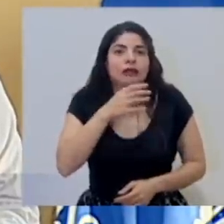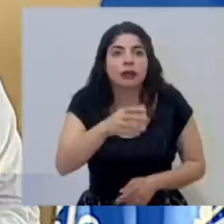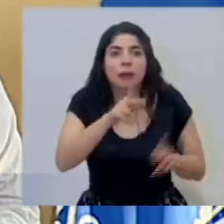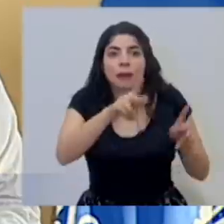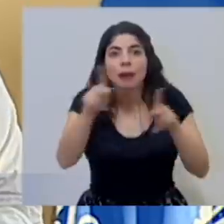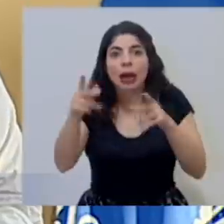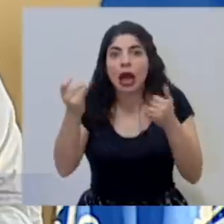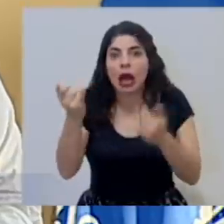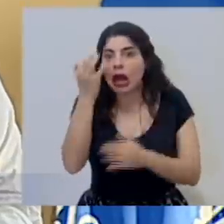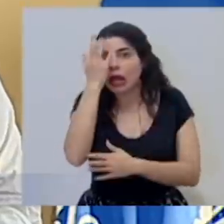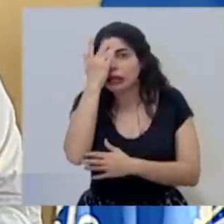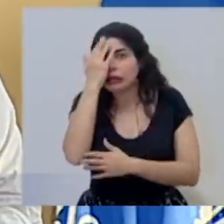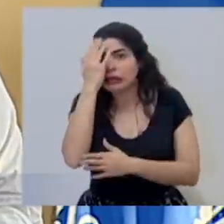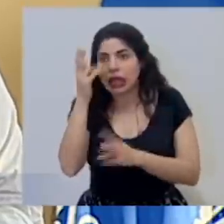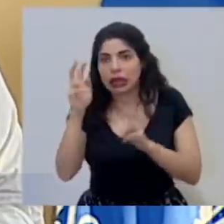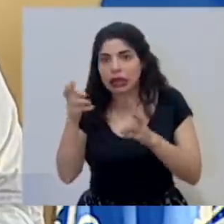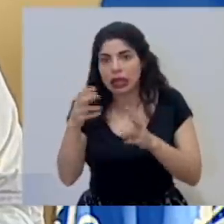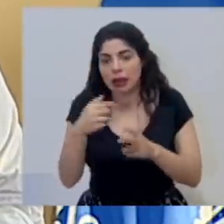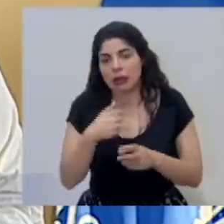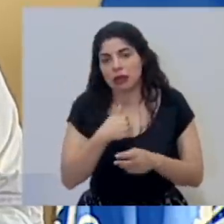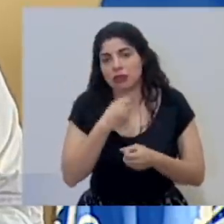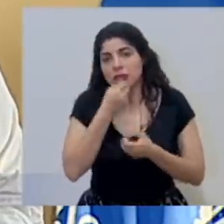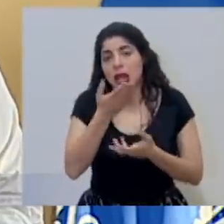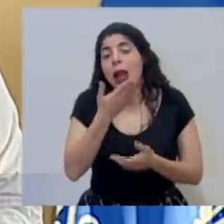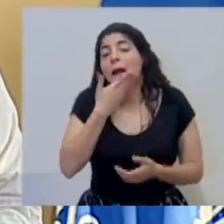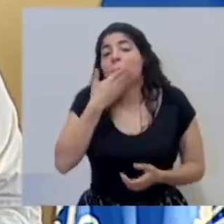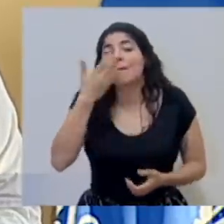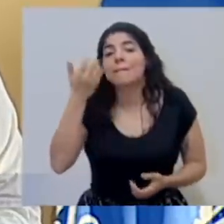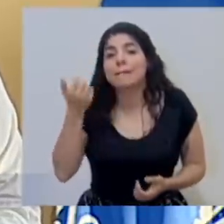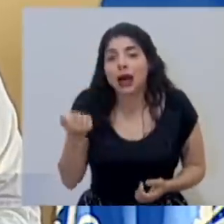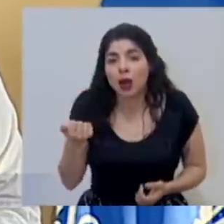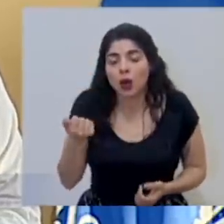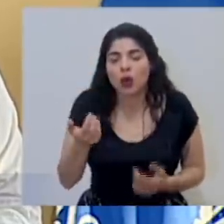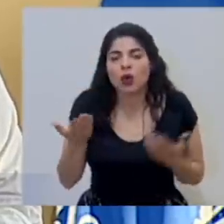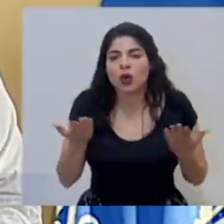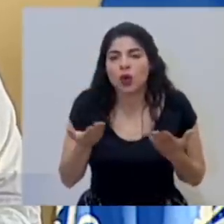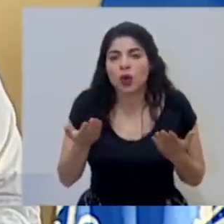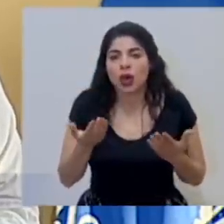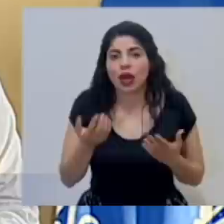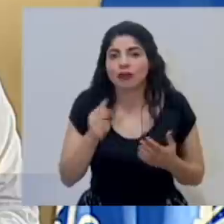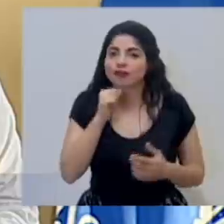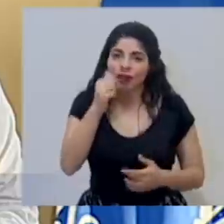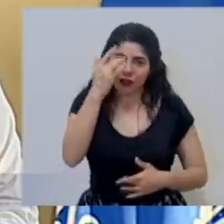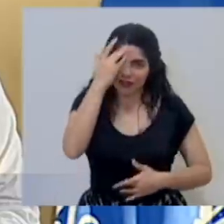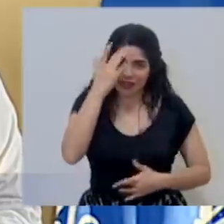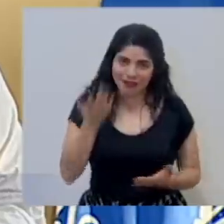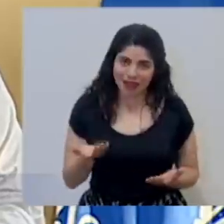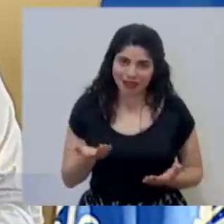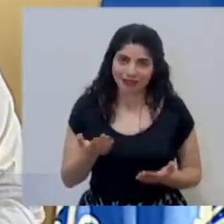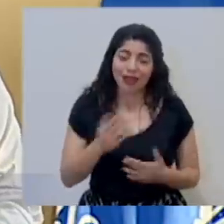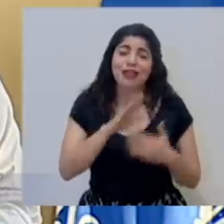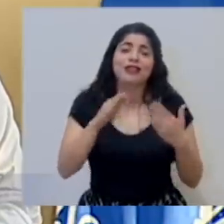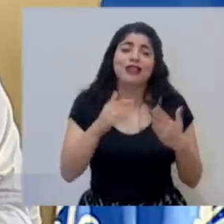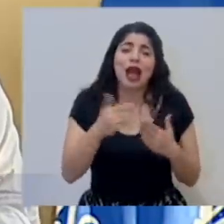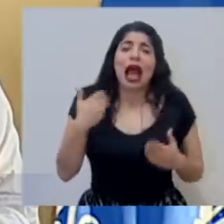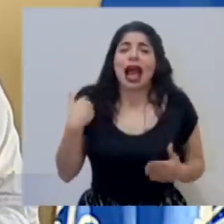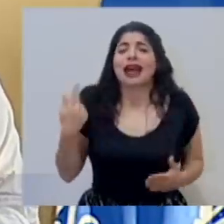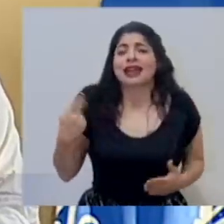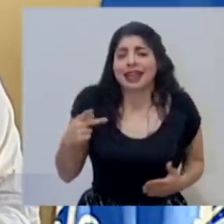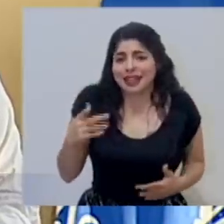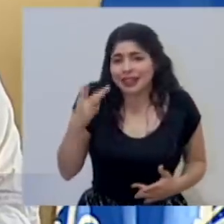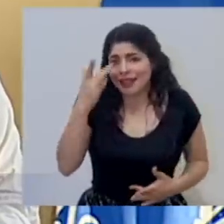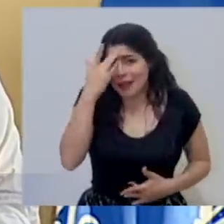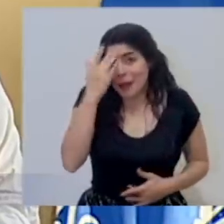se están preocupando por este tema. Lo ideal sería que no nos enfermemos, aunque todos estamos expuestos a eso.